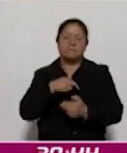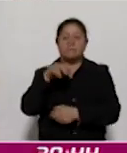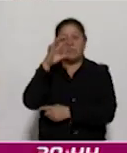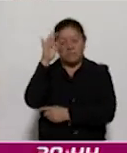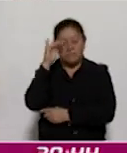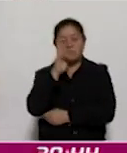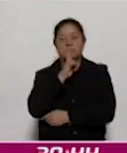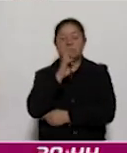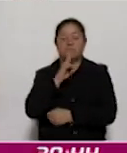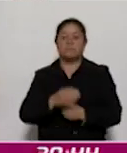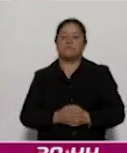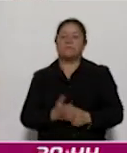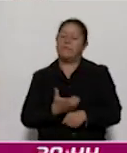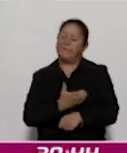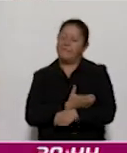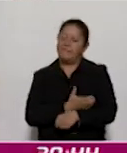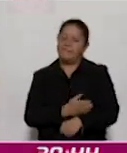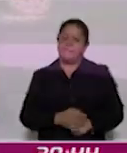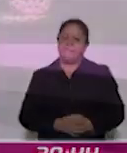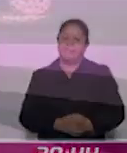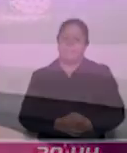Coracid Noticias. Quédese con nosotros.